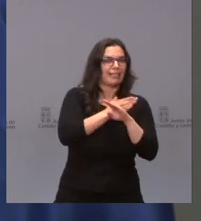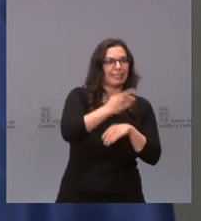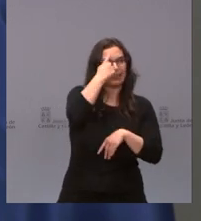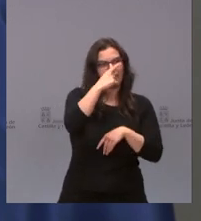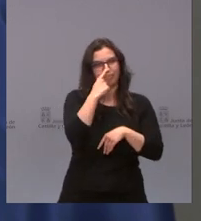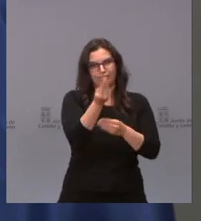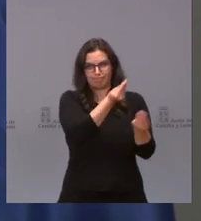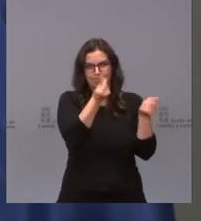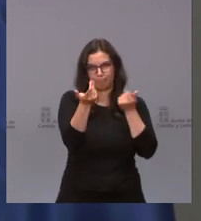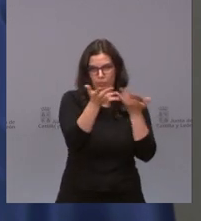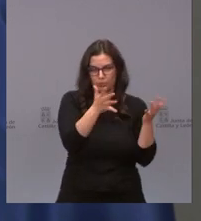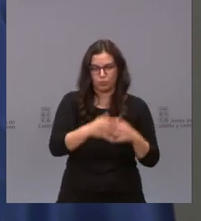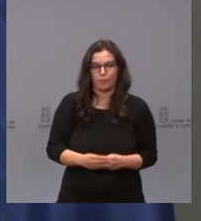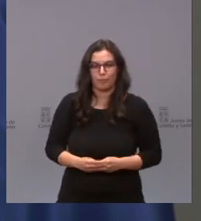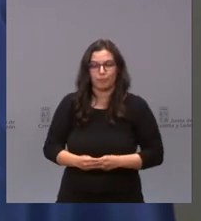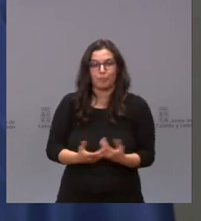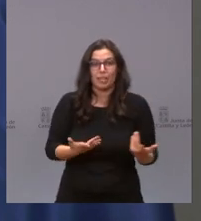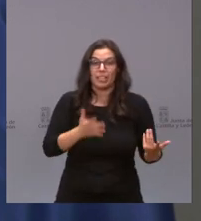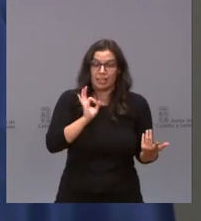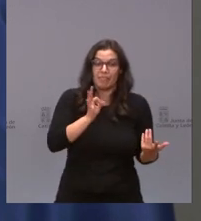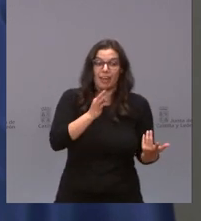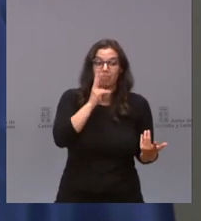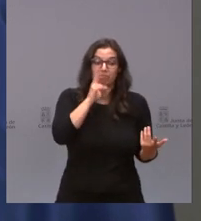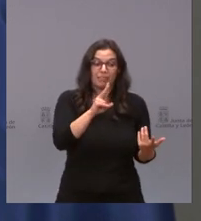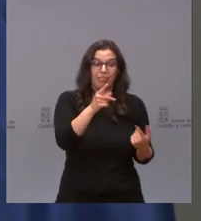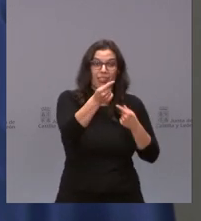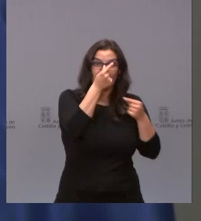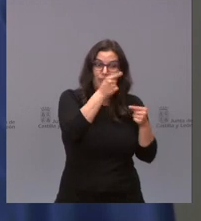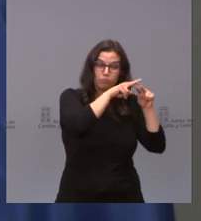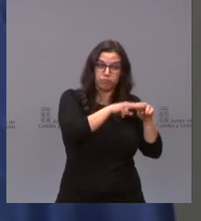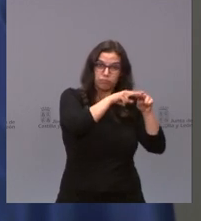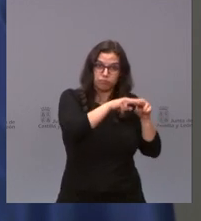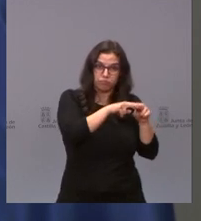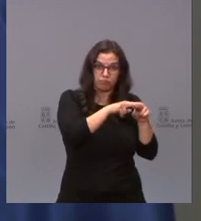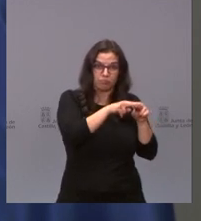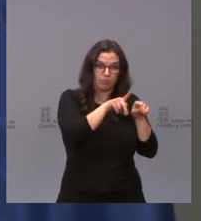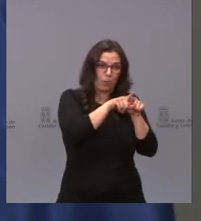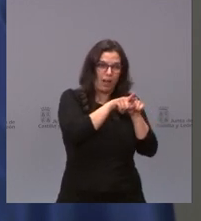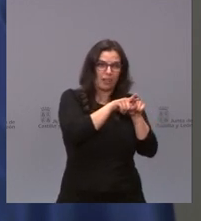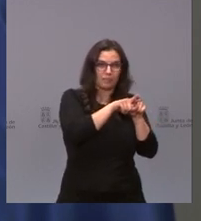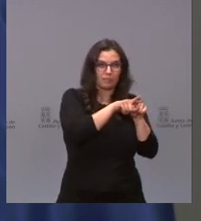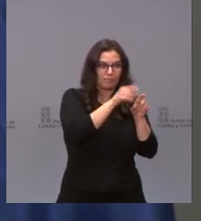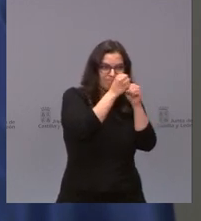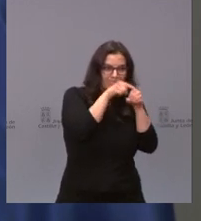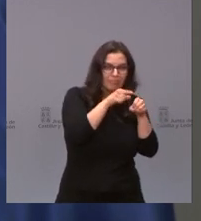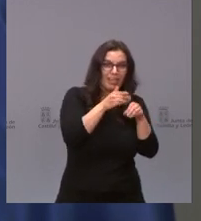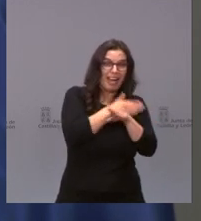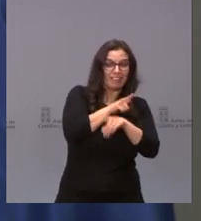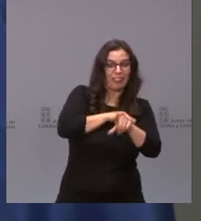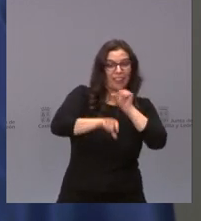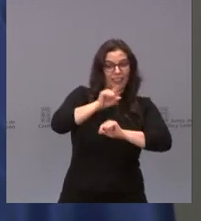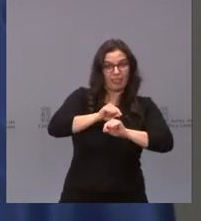y podían permitirnos efectivamente tomar decisiones algo más anticipadas. Es verdad